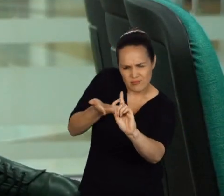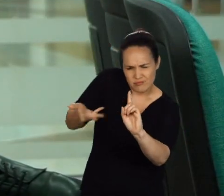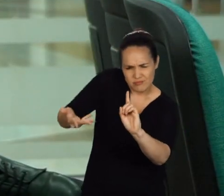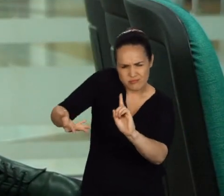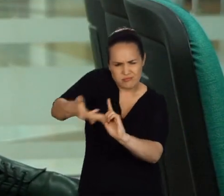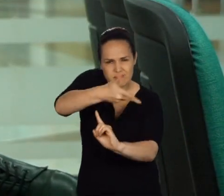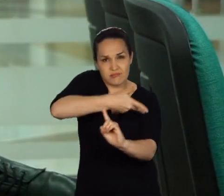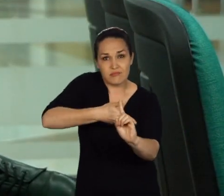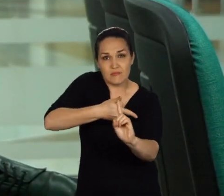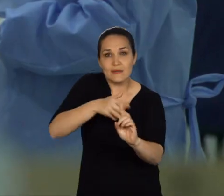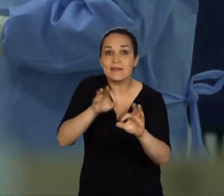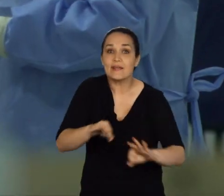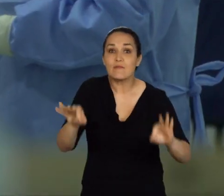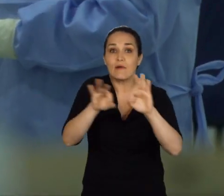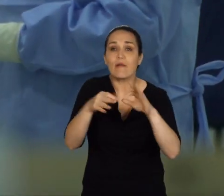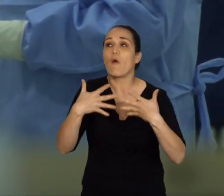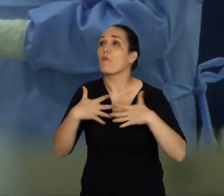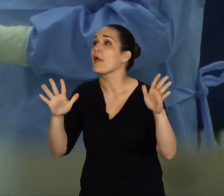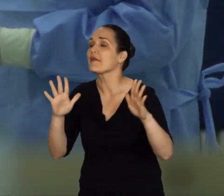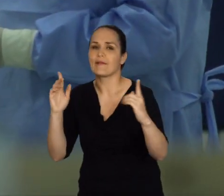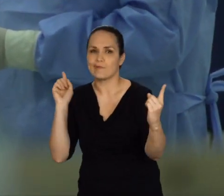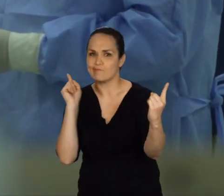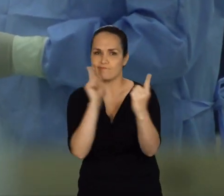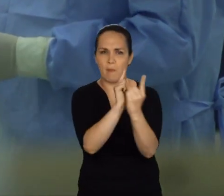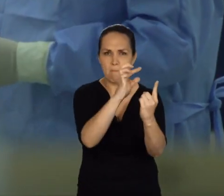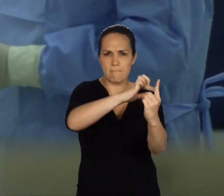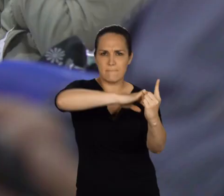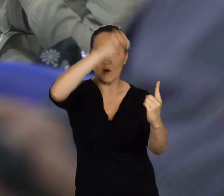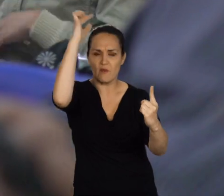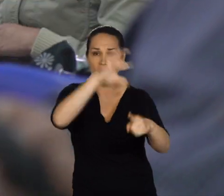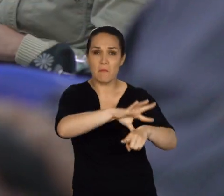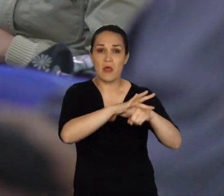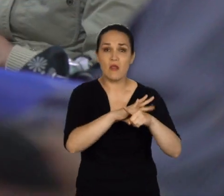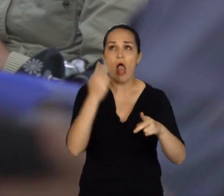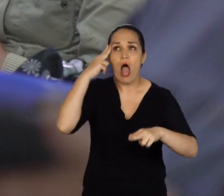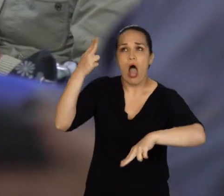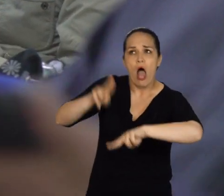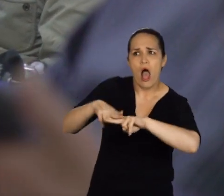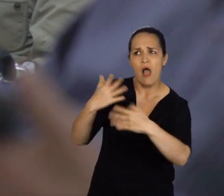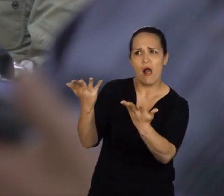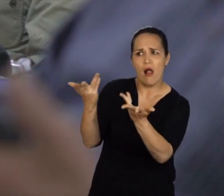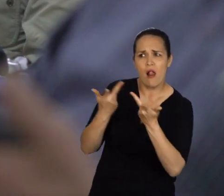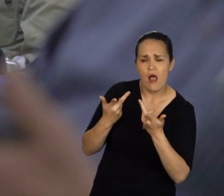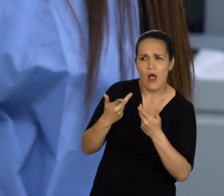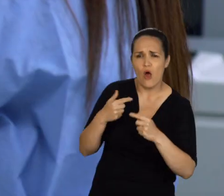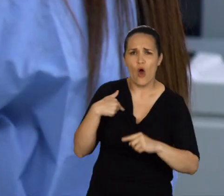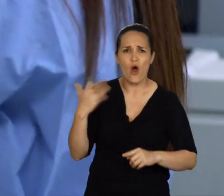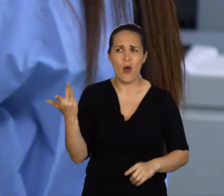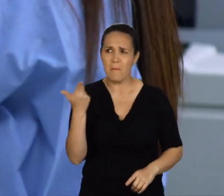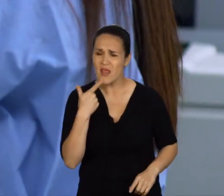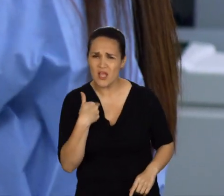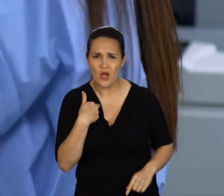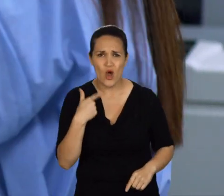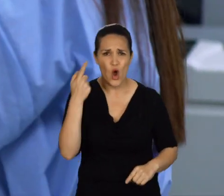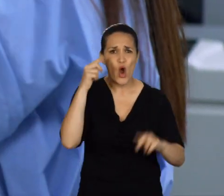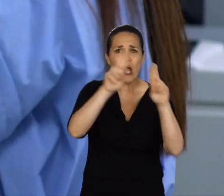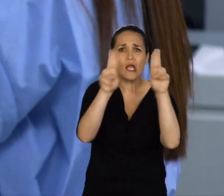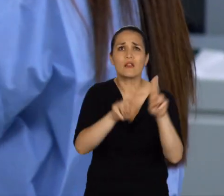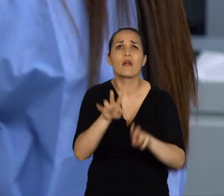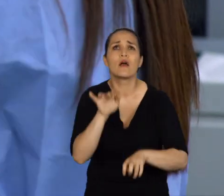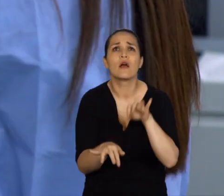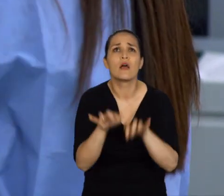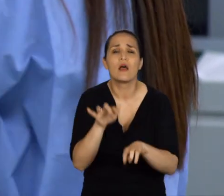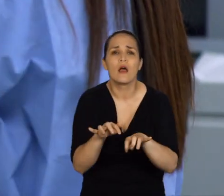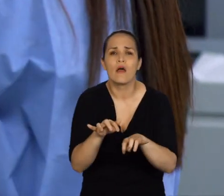de vital importancia recurrir siempre a especialistas calificados para resolver cualquier duda. No debemos hacer caso a mitos o cosas que escuchamos de cine en la calle o que